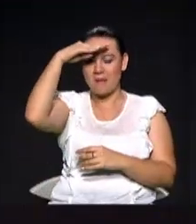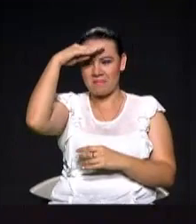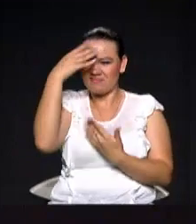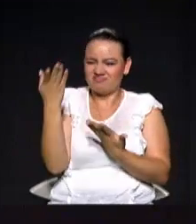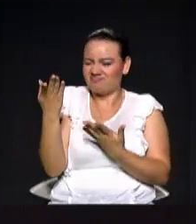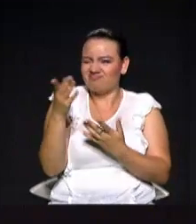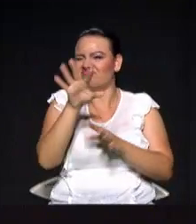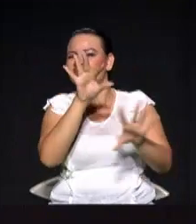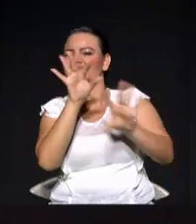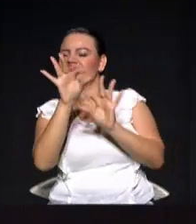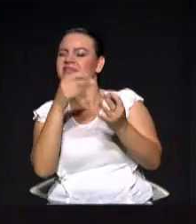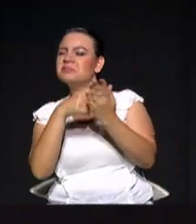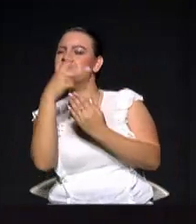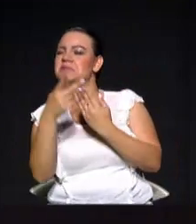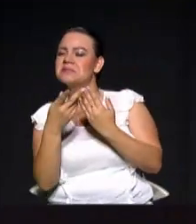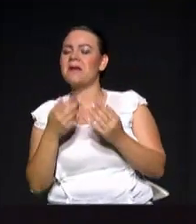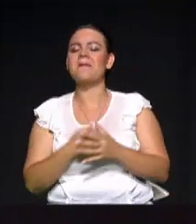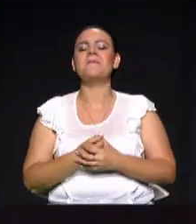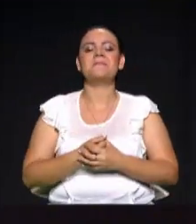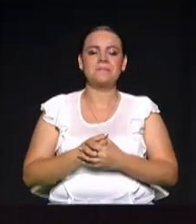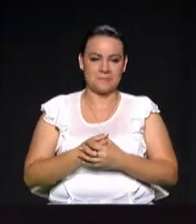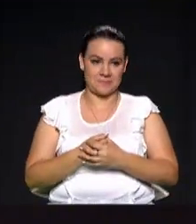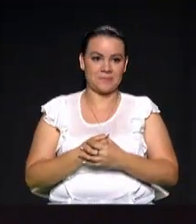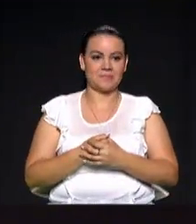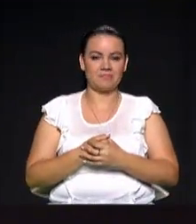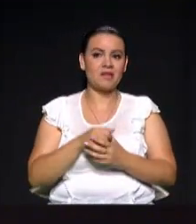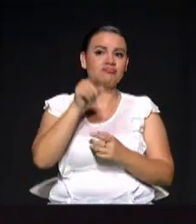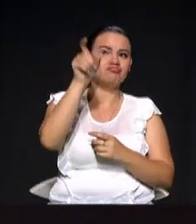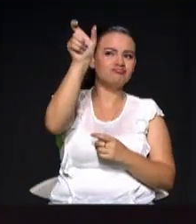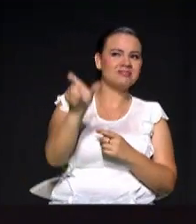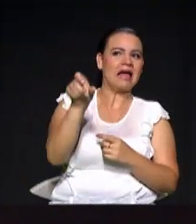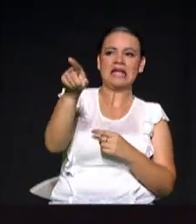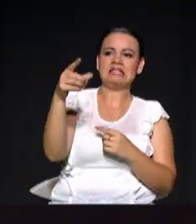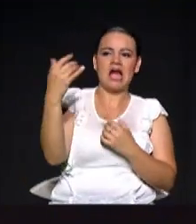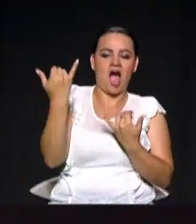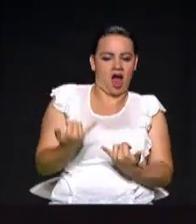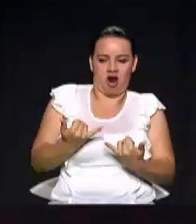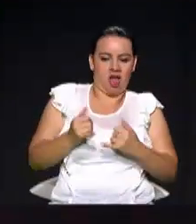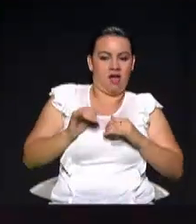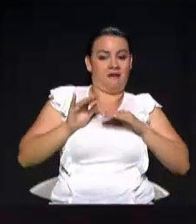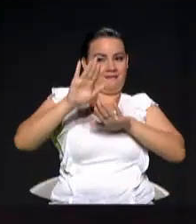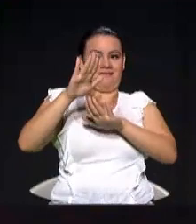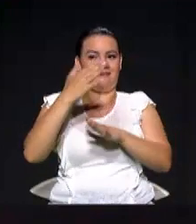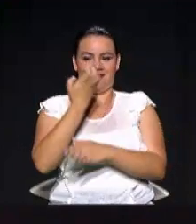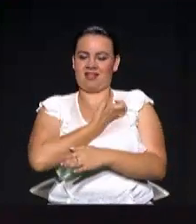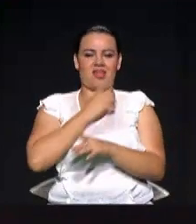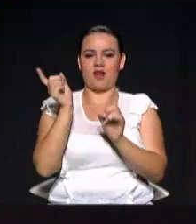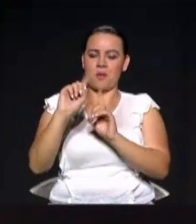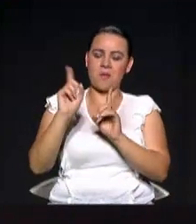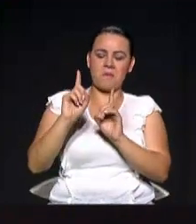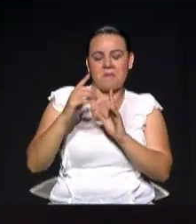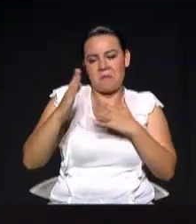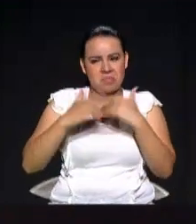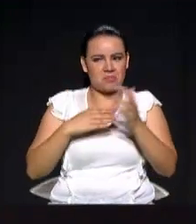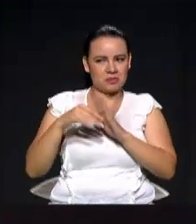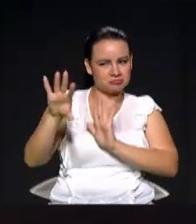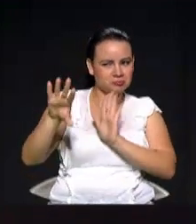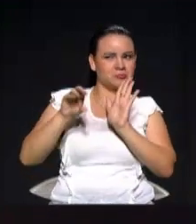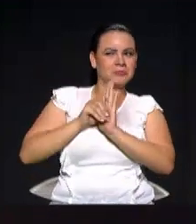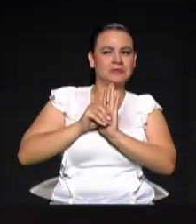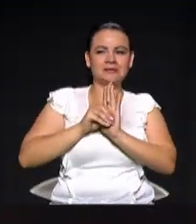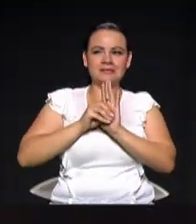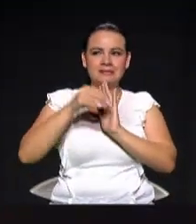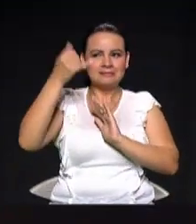una persona que ya no es candidato a la alcaldía de Medellín, pero tenía una idea genial para la ciudad de Medellín, que era